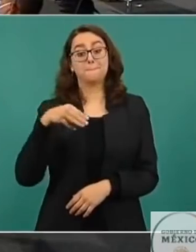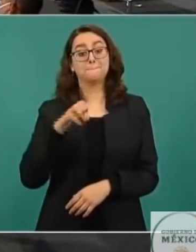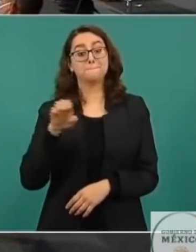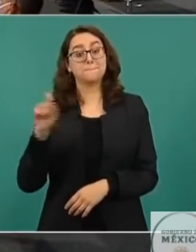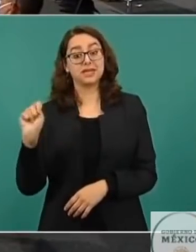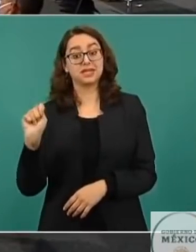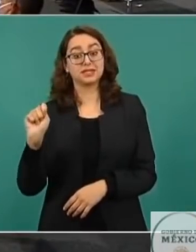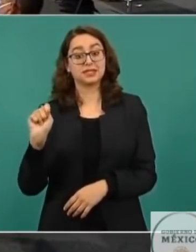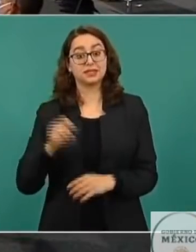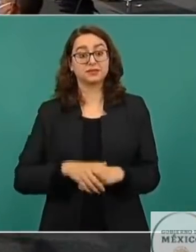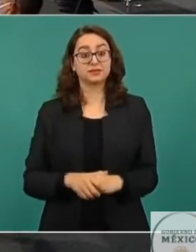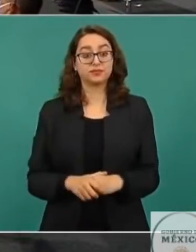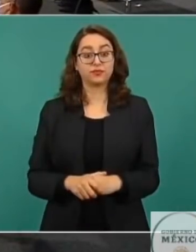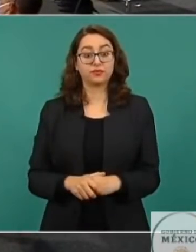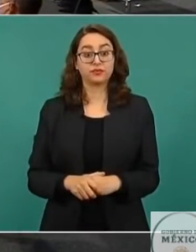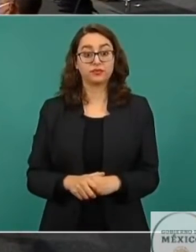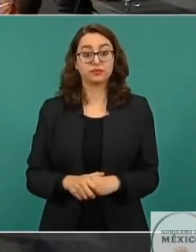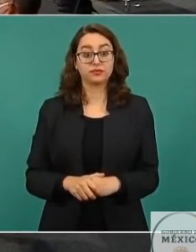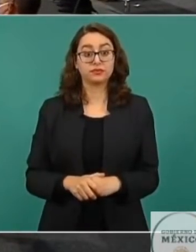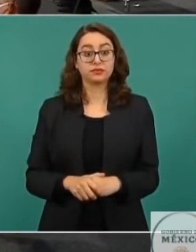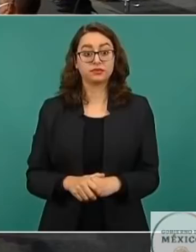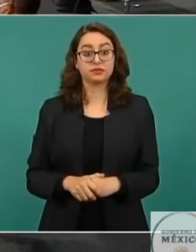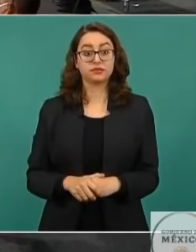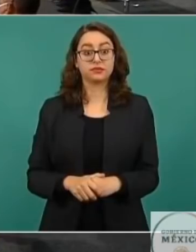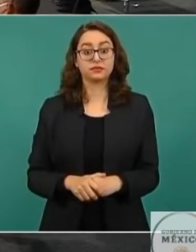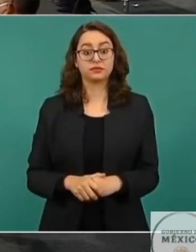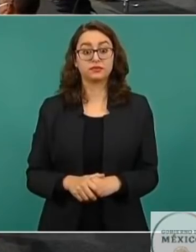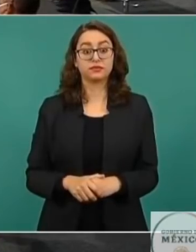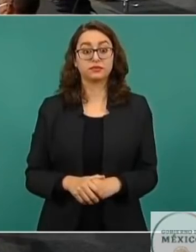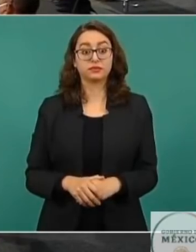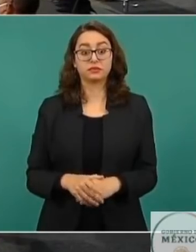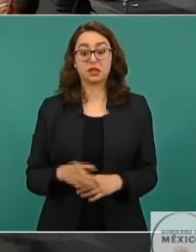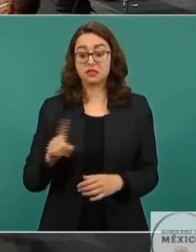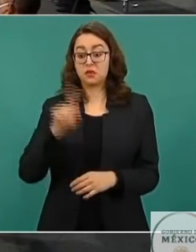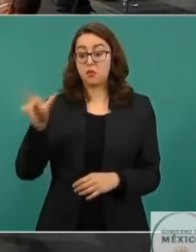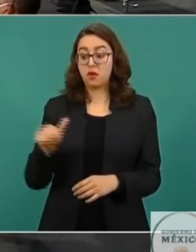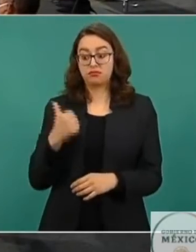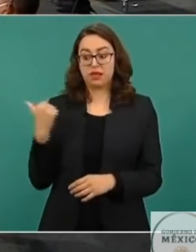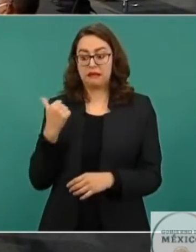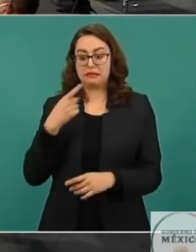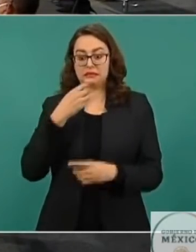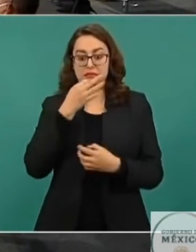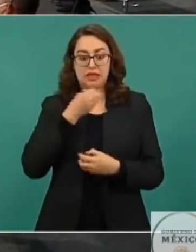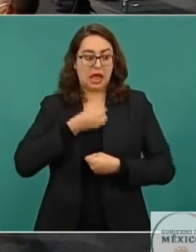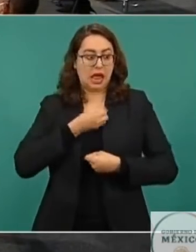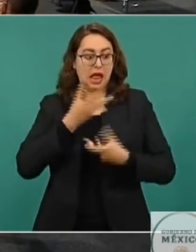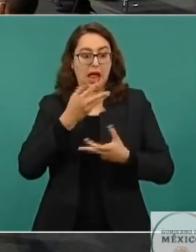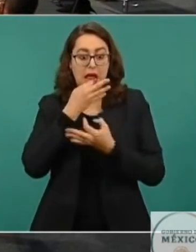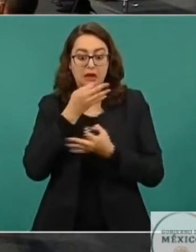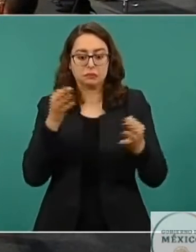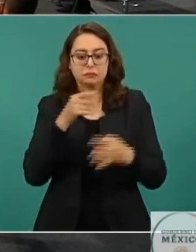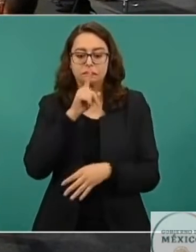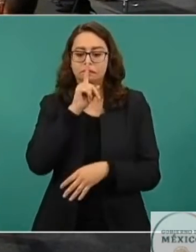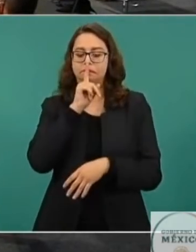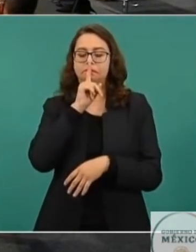No salió al aire y ojalá Mitt pueda decir si es cierto o no.